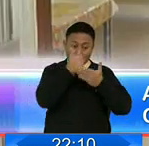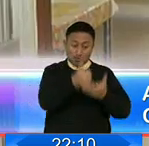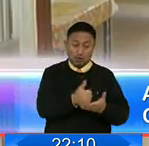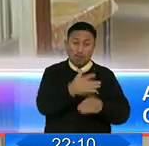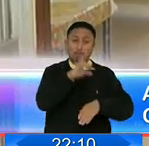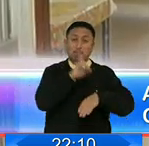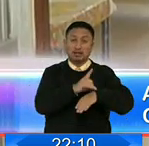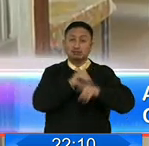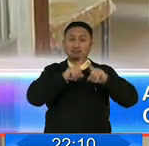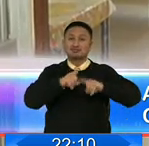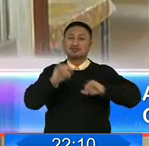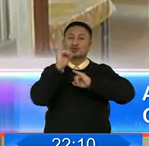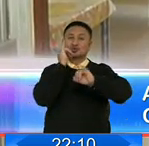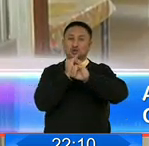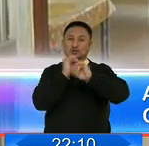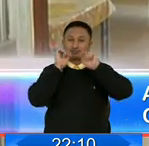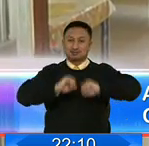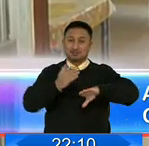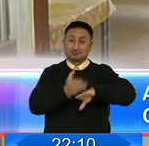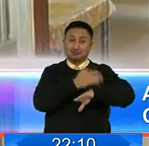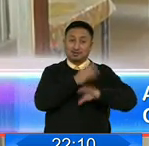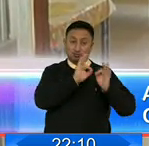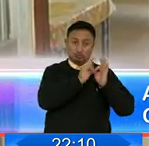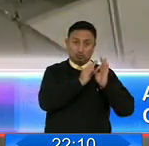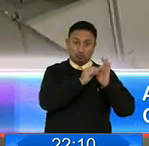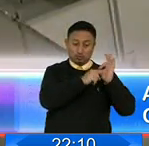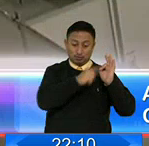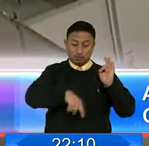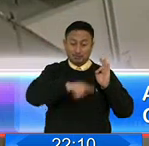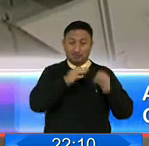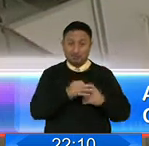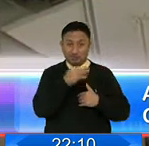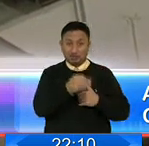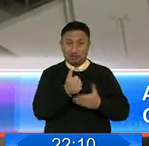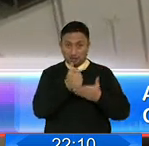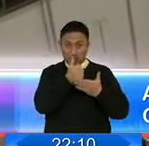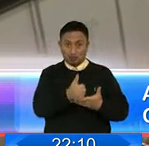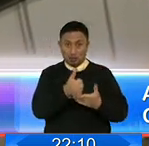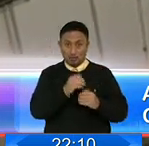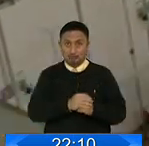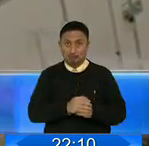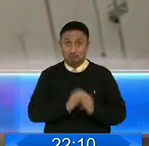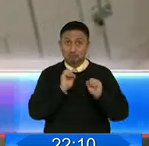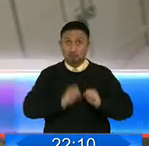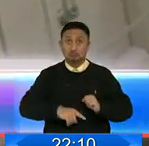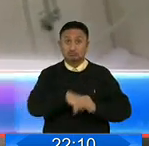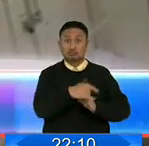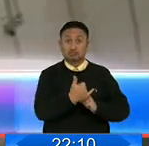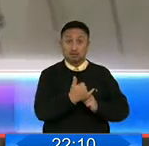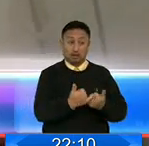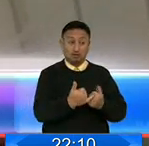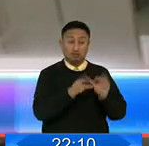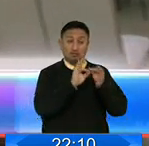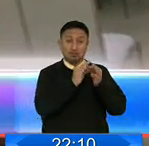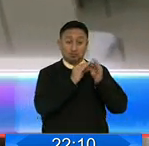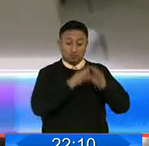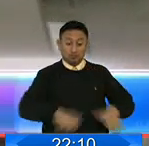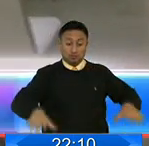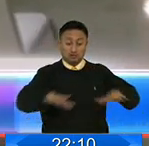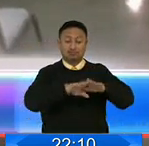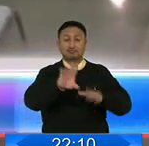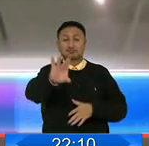instituciones que se adecuaron para combatir el coronavirus. Y de levantar y equipar con oxígeno ocho